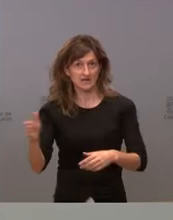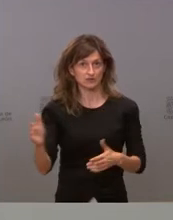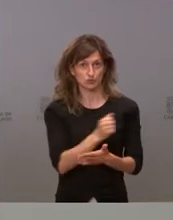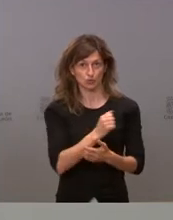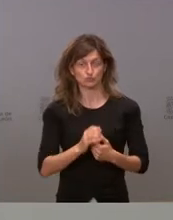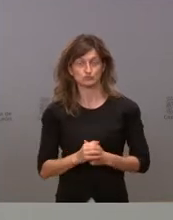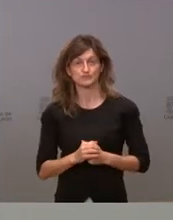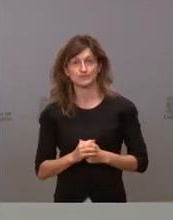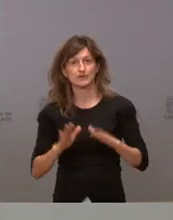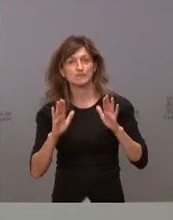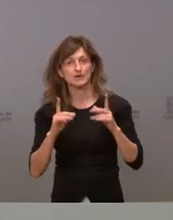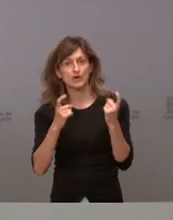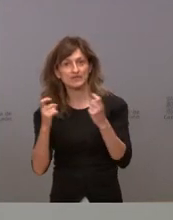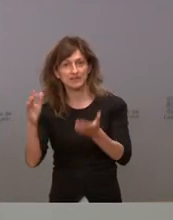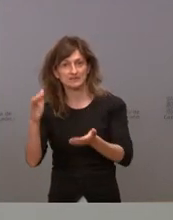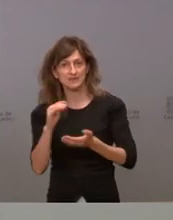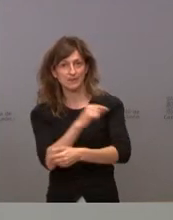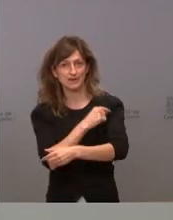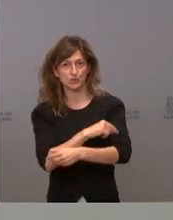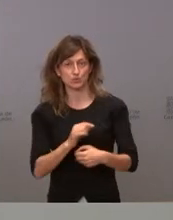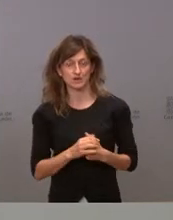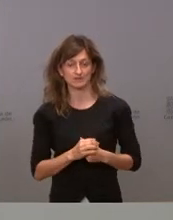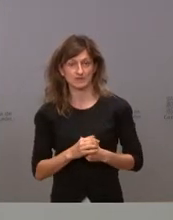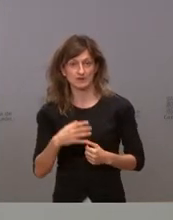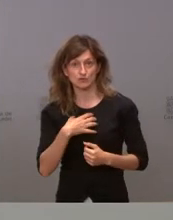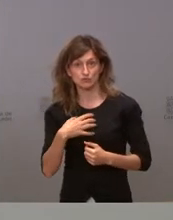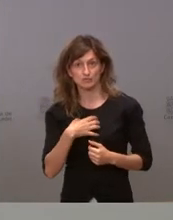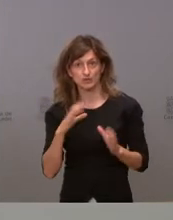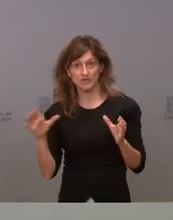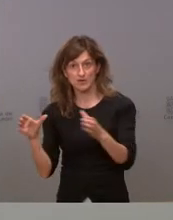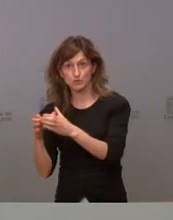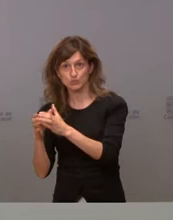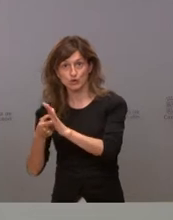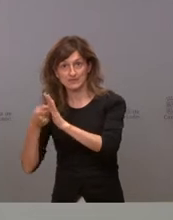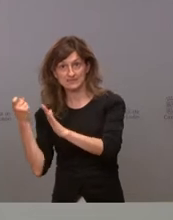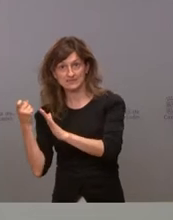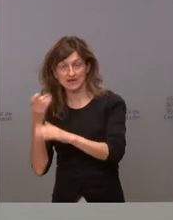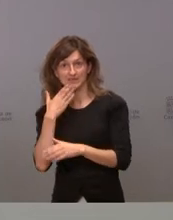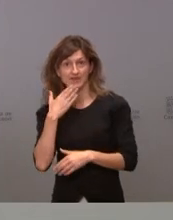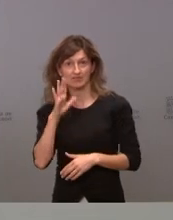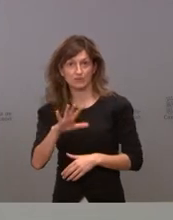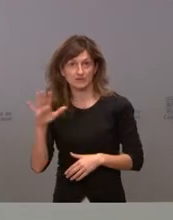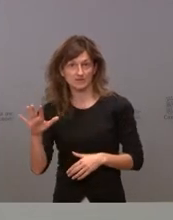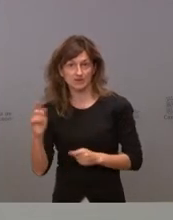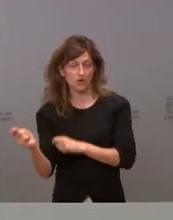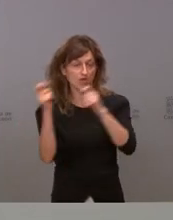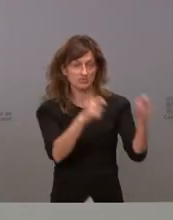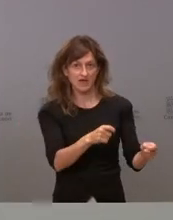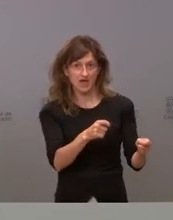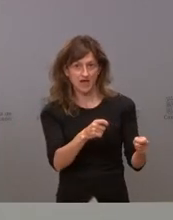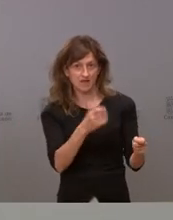pero necesitamos las dosis lo que no podemos es quitarle las dosis a señores de 55 y dárselas